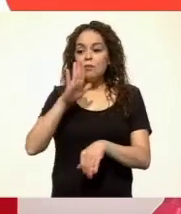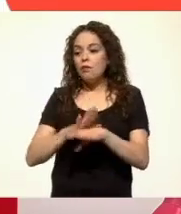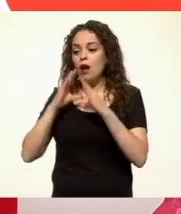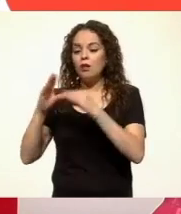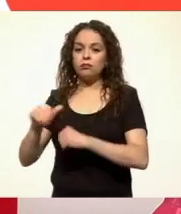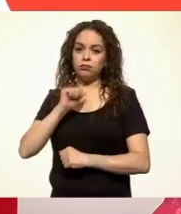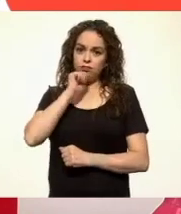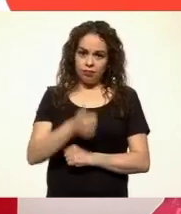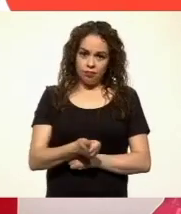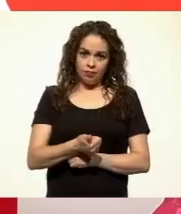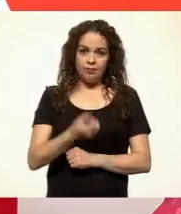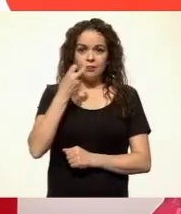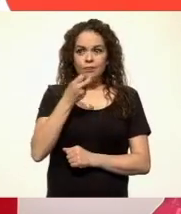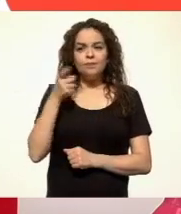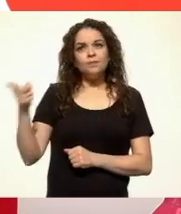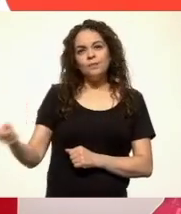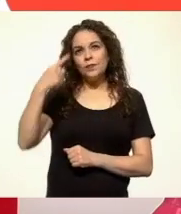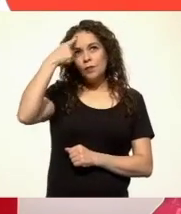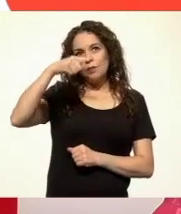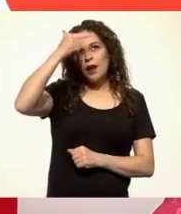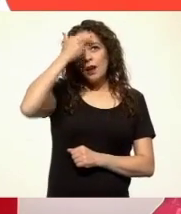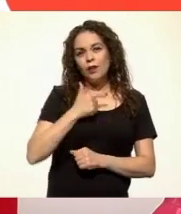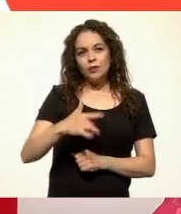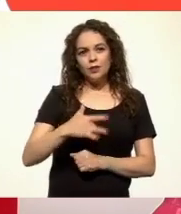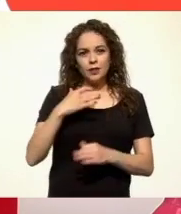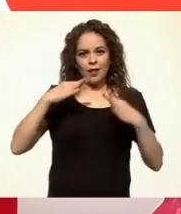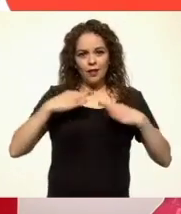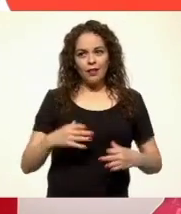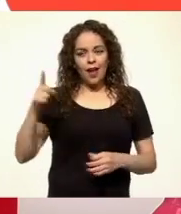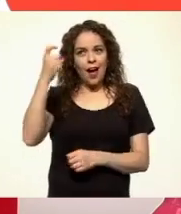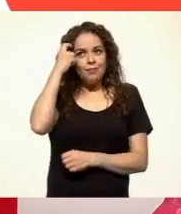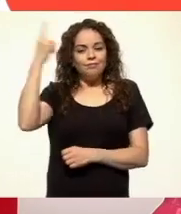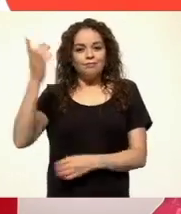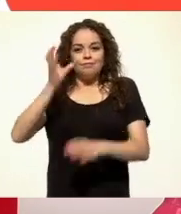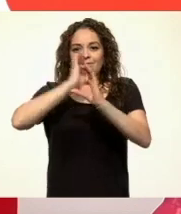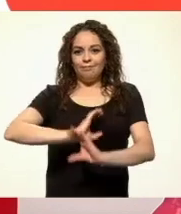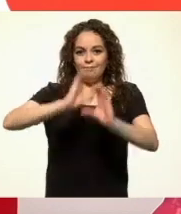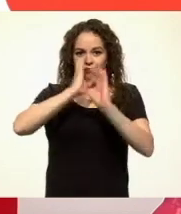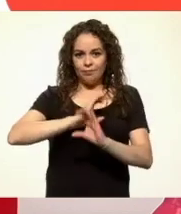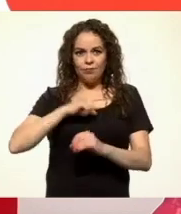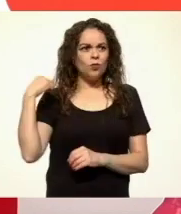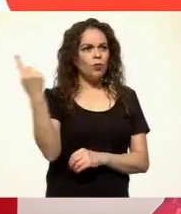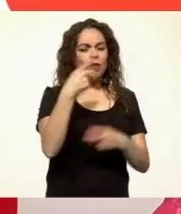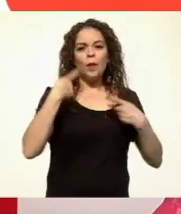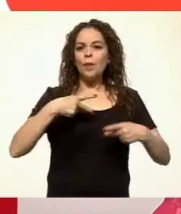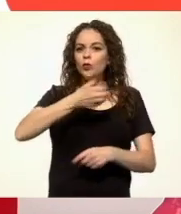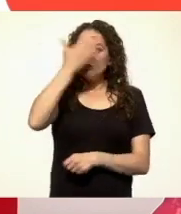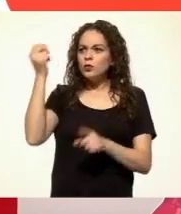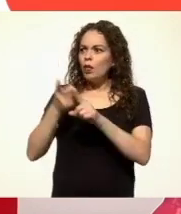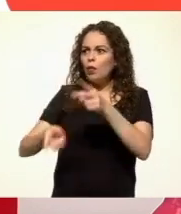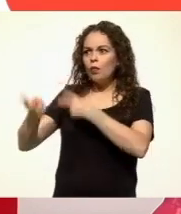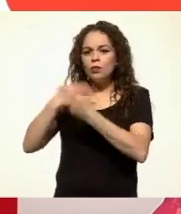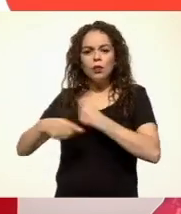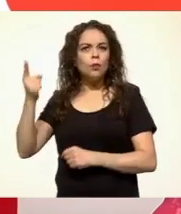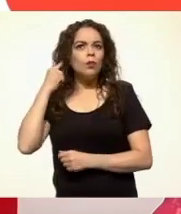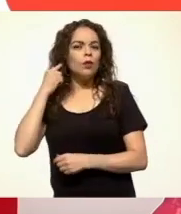inventaba una canción todas las noches. Nadie sabía de dónde venía ese canto, pero al